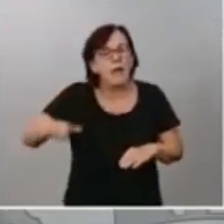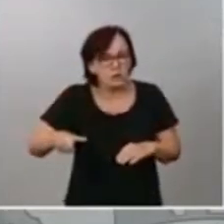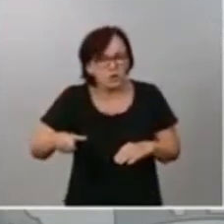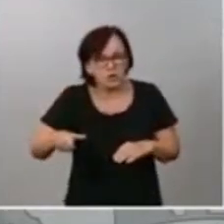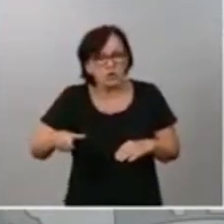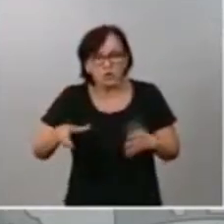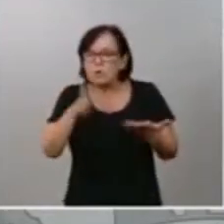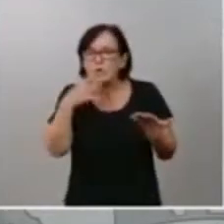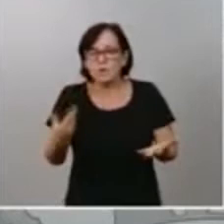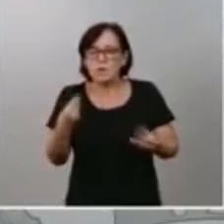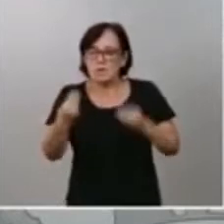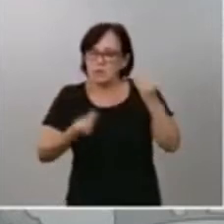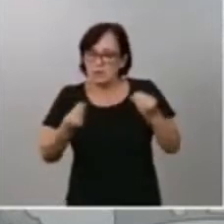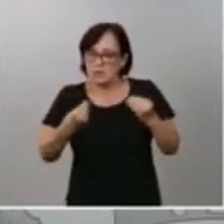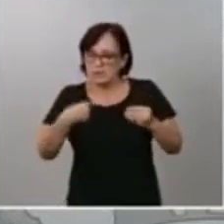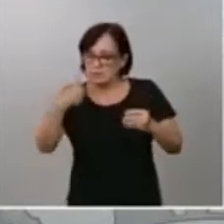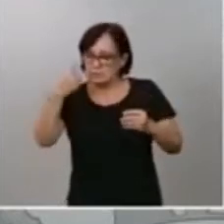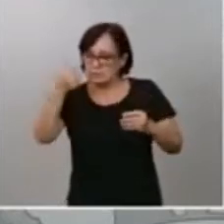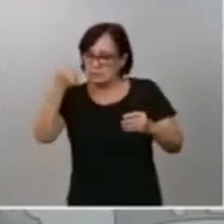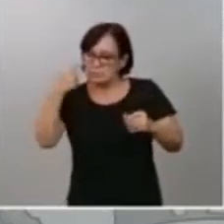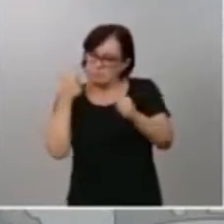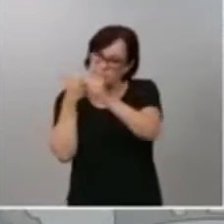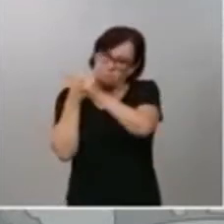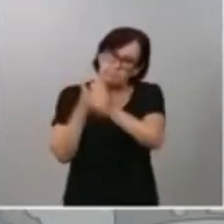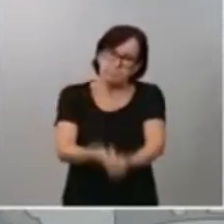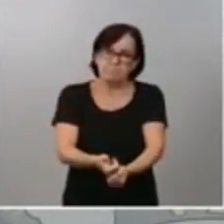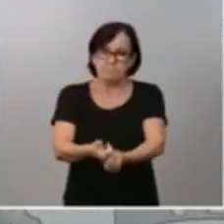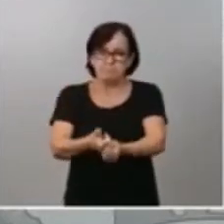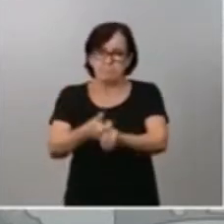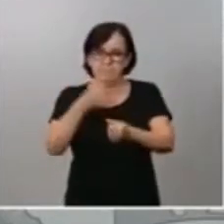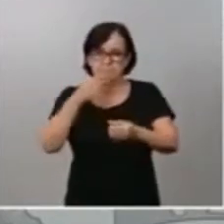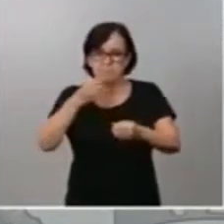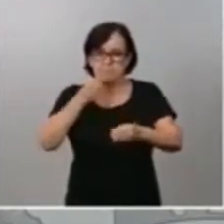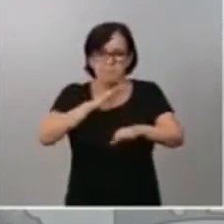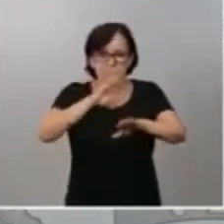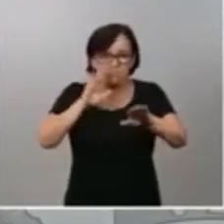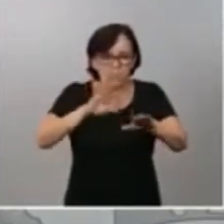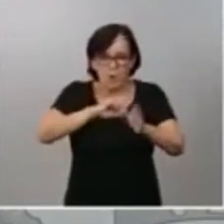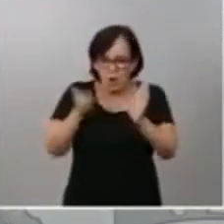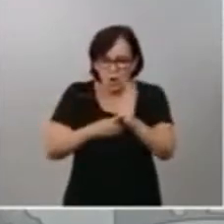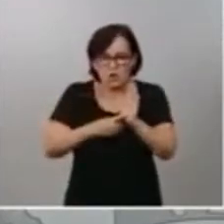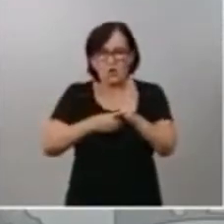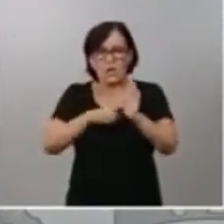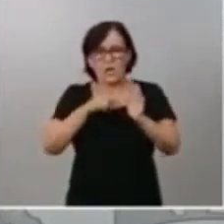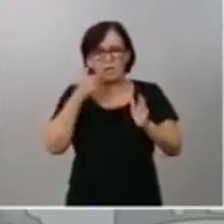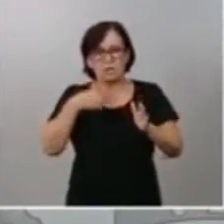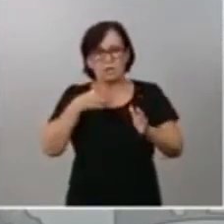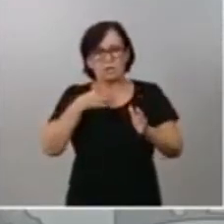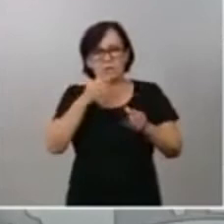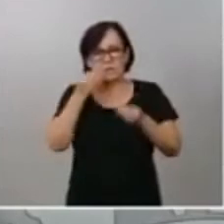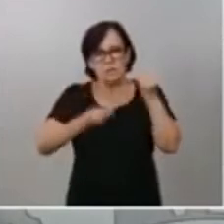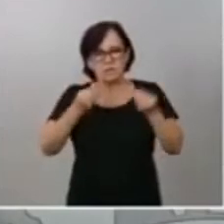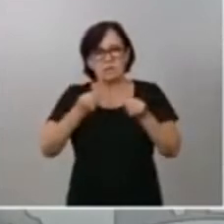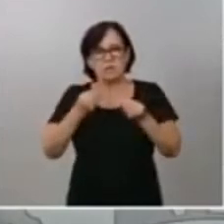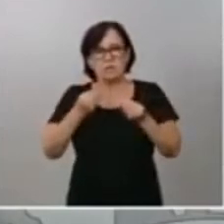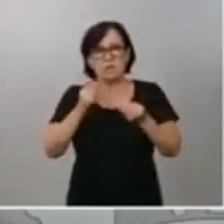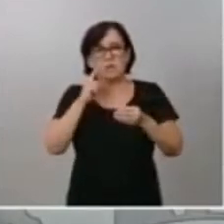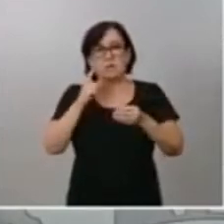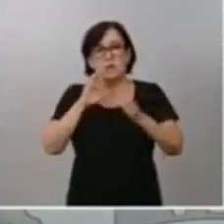ciñéndonos de manera fiel, leal, total, yo diría, al mandato constitucional